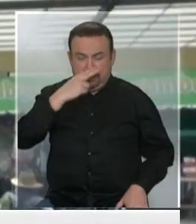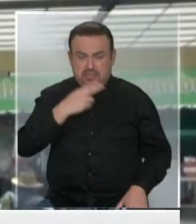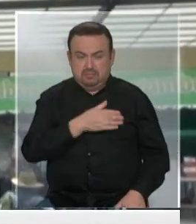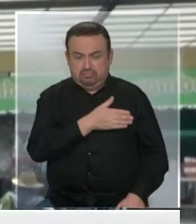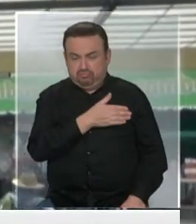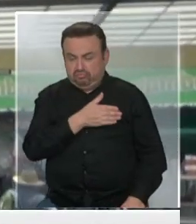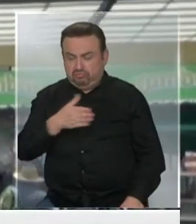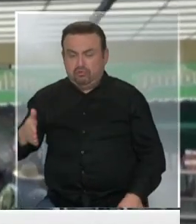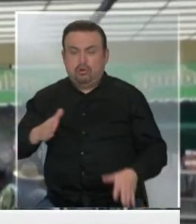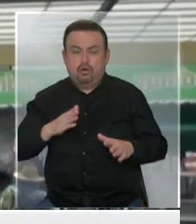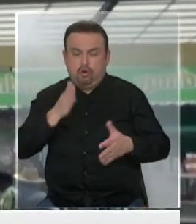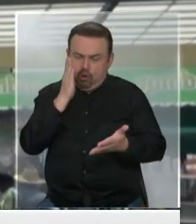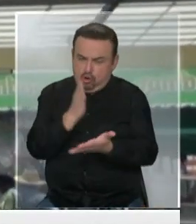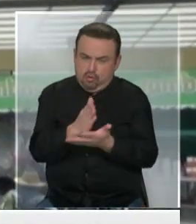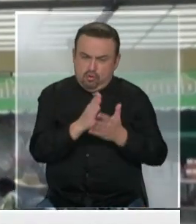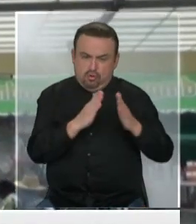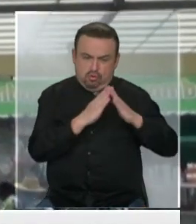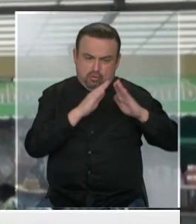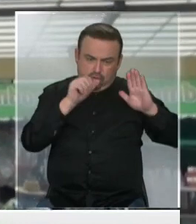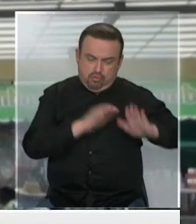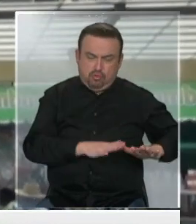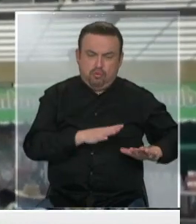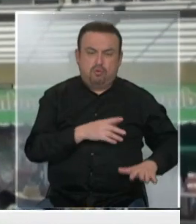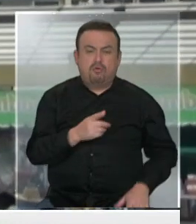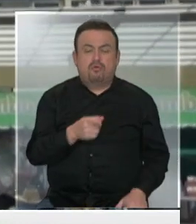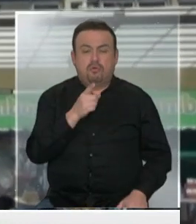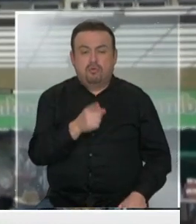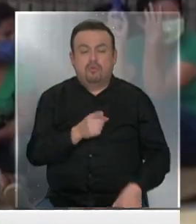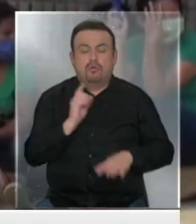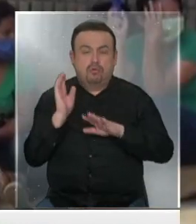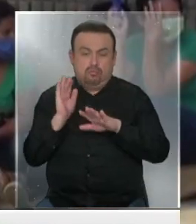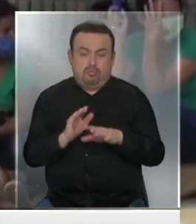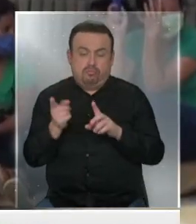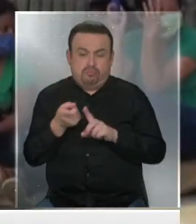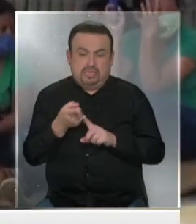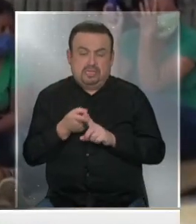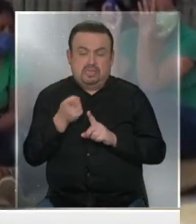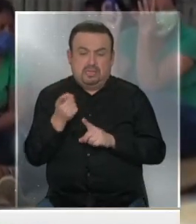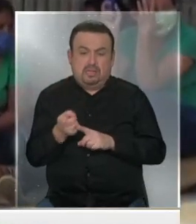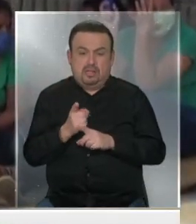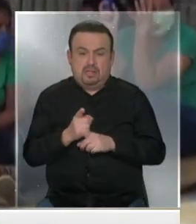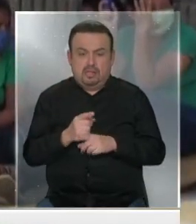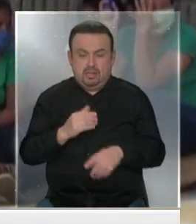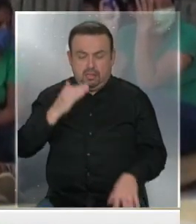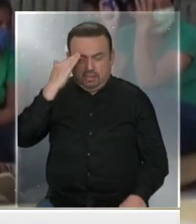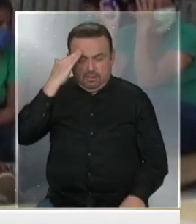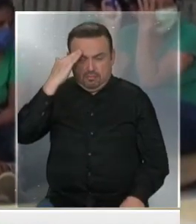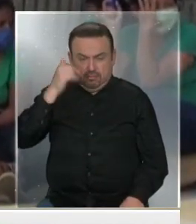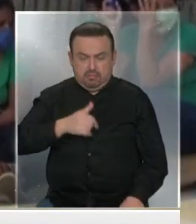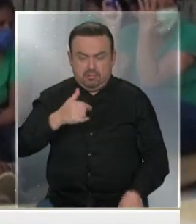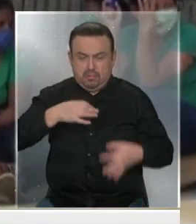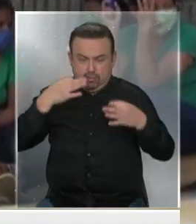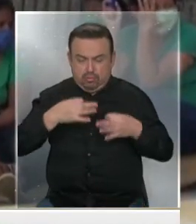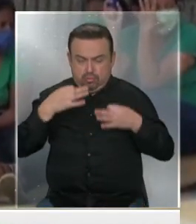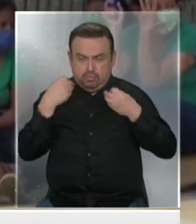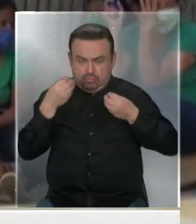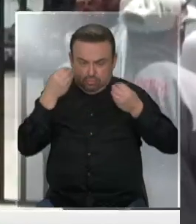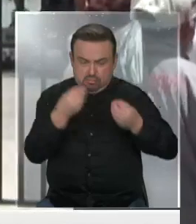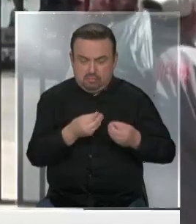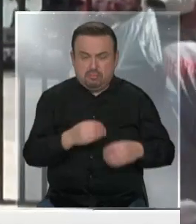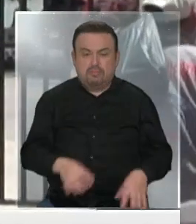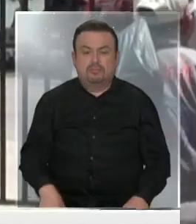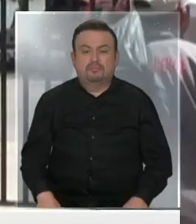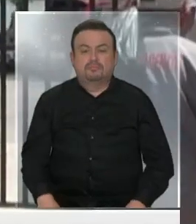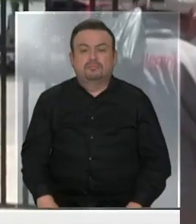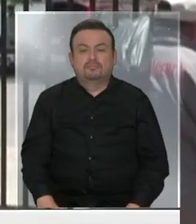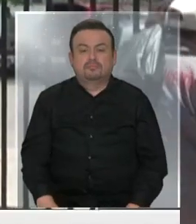para obligar el cumplimiento del aislamiento social, que incluso contó con la participación de las fuerzas militares de Honduras en las calles.